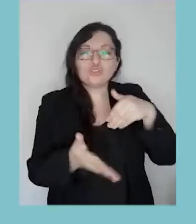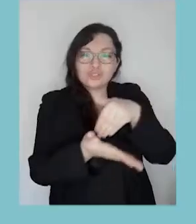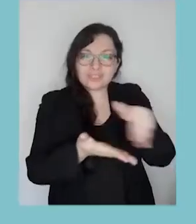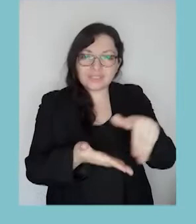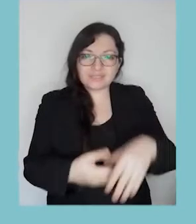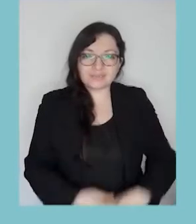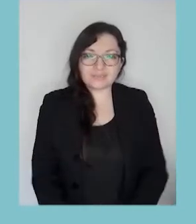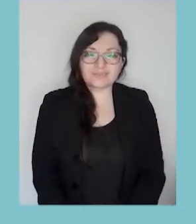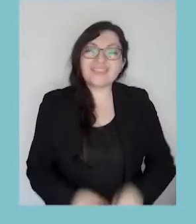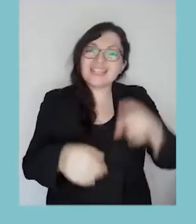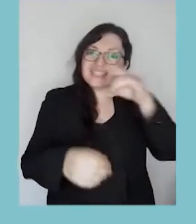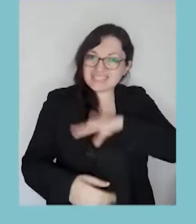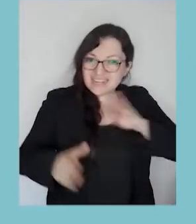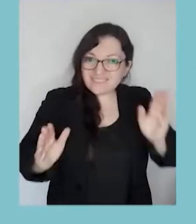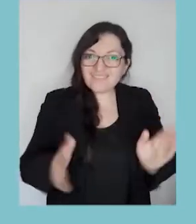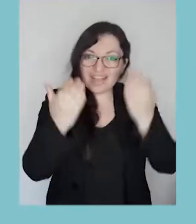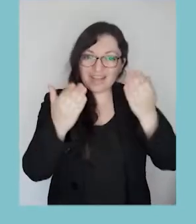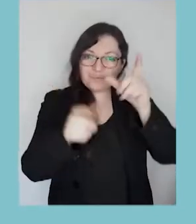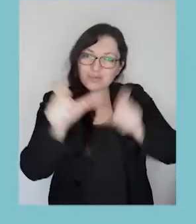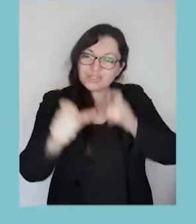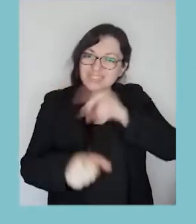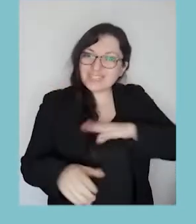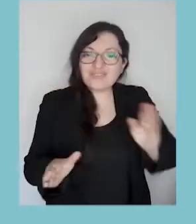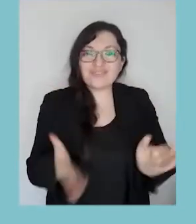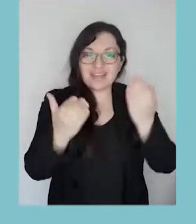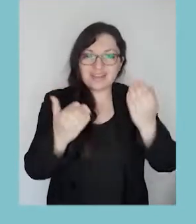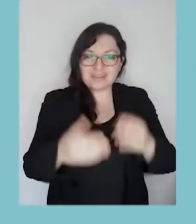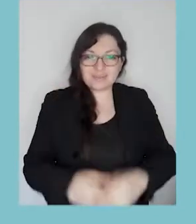rechazo. Chile, vamos. Vamos, chilenos.